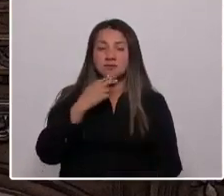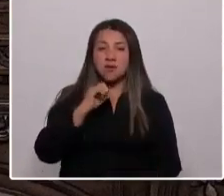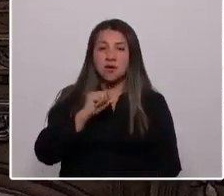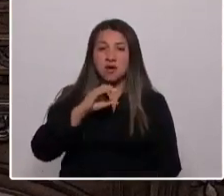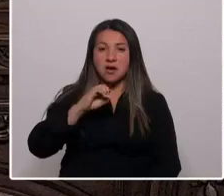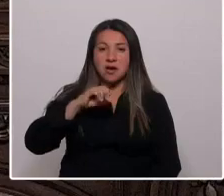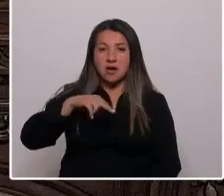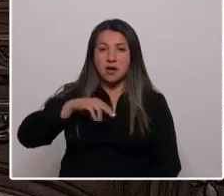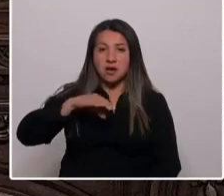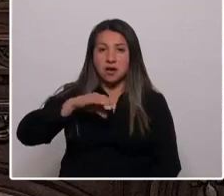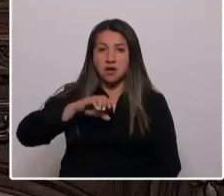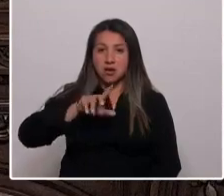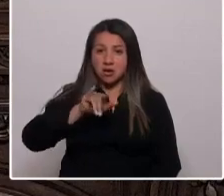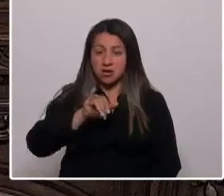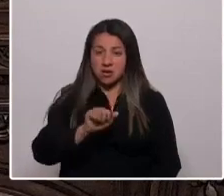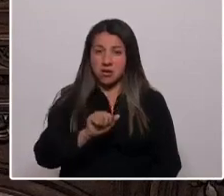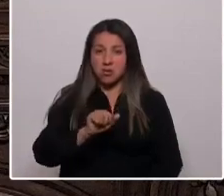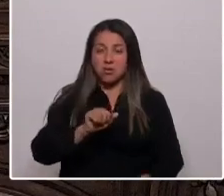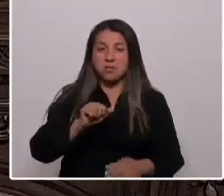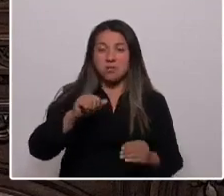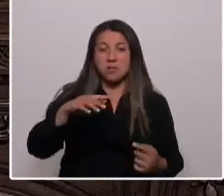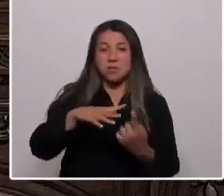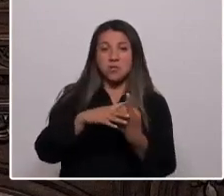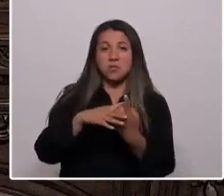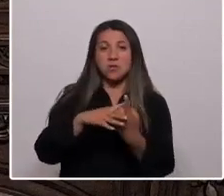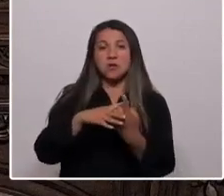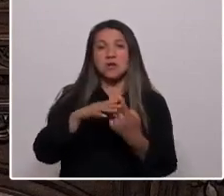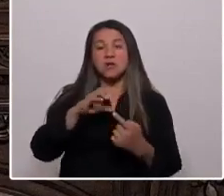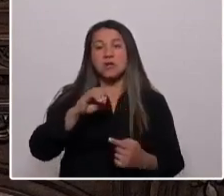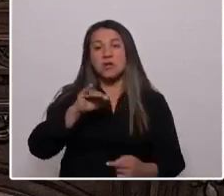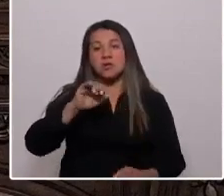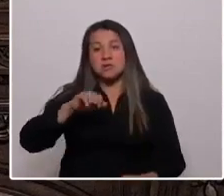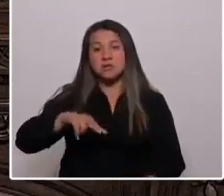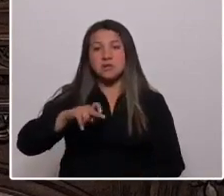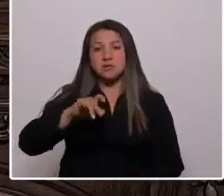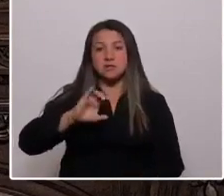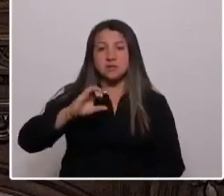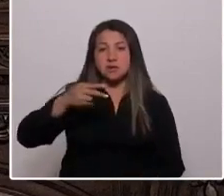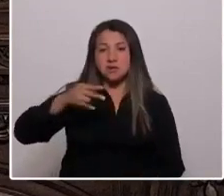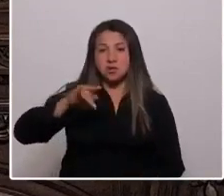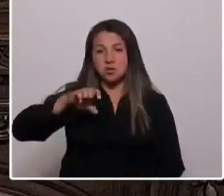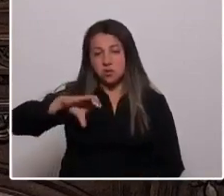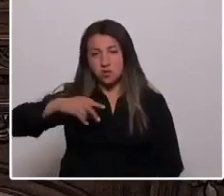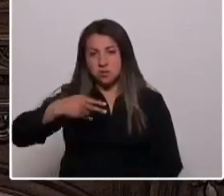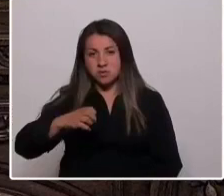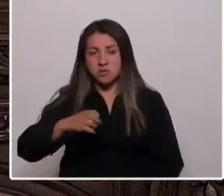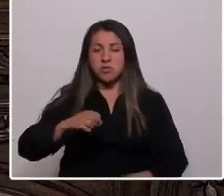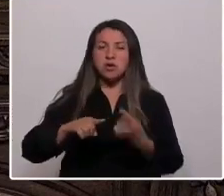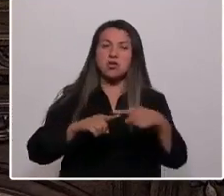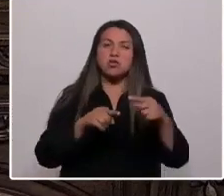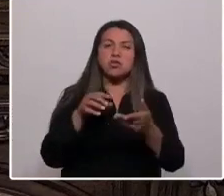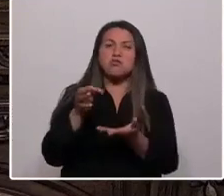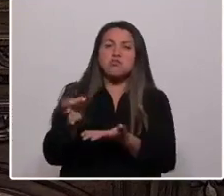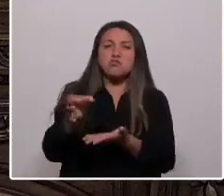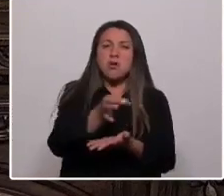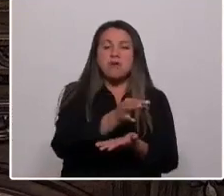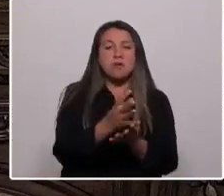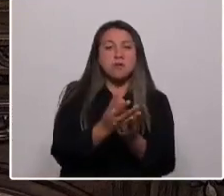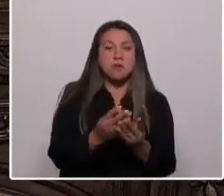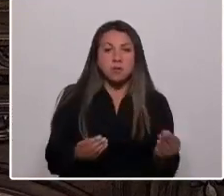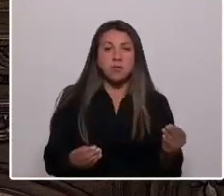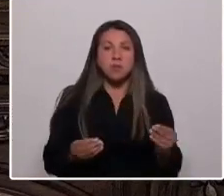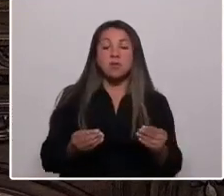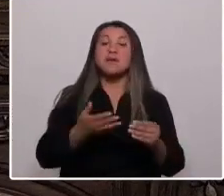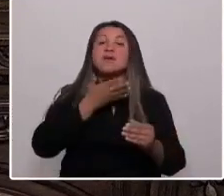pueblos originarios extintos como la cultura vato, yoyeo, picunche y Aconcagua-salmón. Tierra de viñedos, frutales, glaciares y